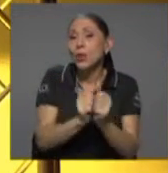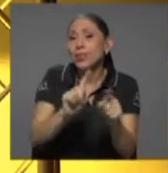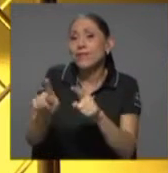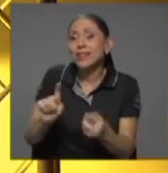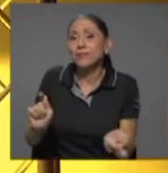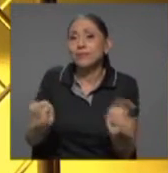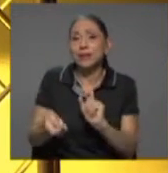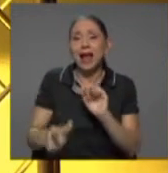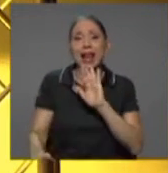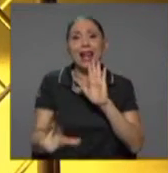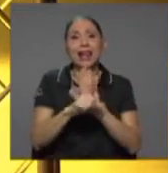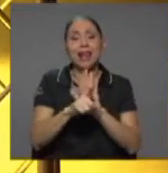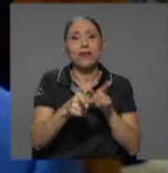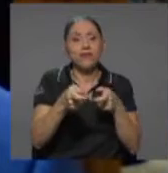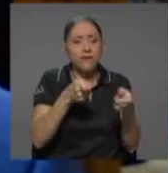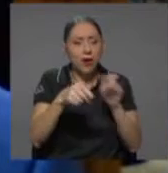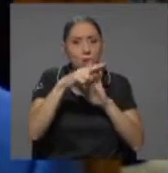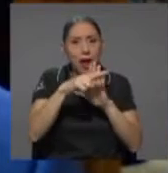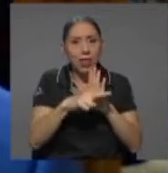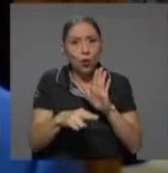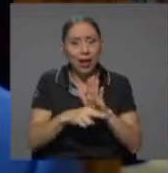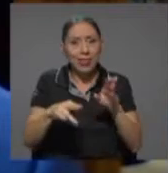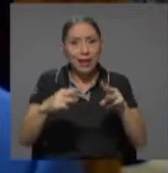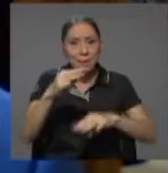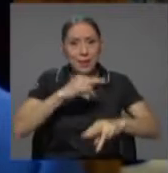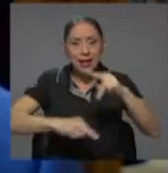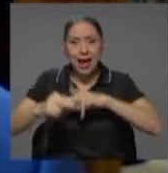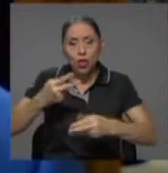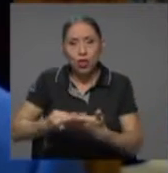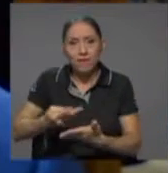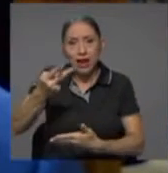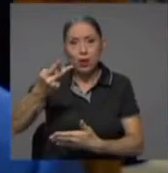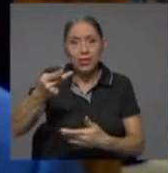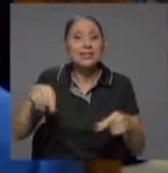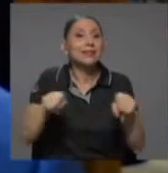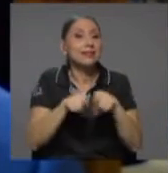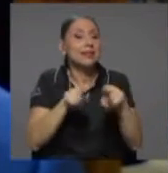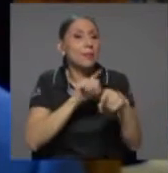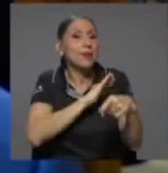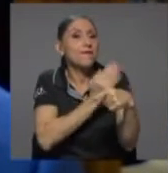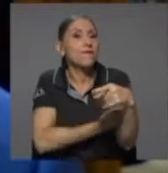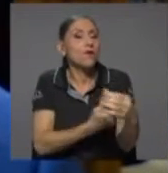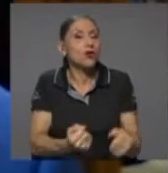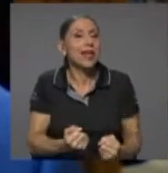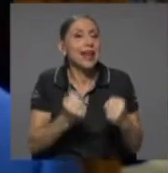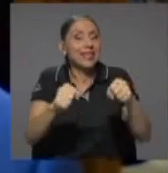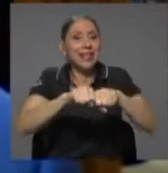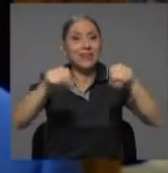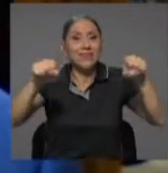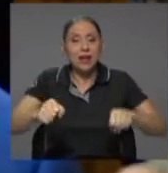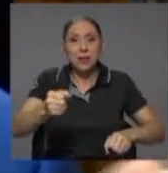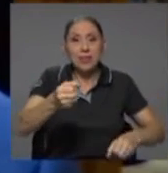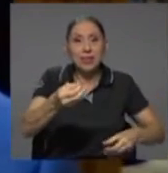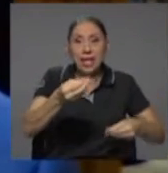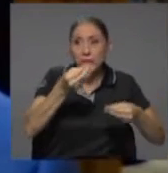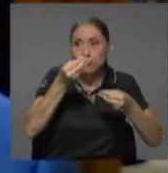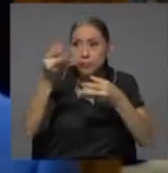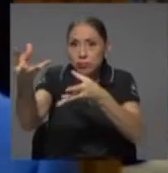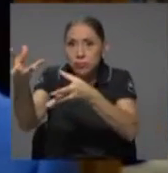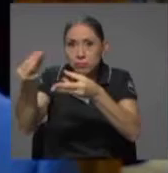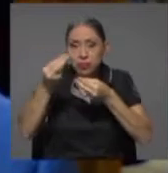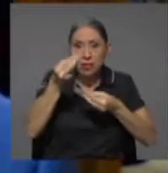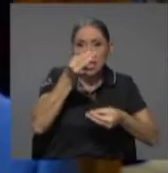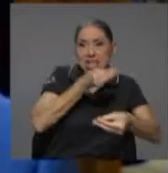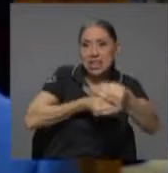reguladora del mercado de valores, que entre otras fortalece el régimen de intercambio de información entre